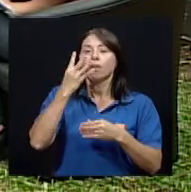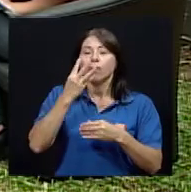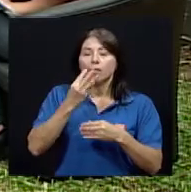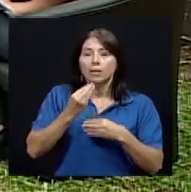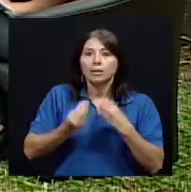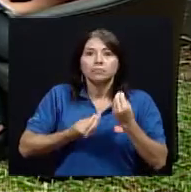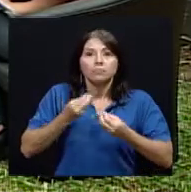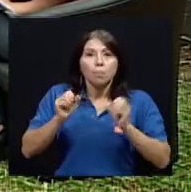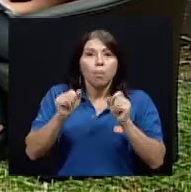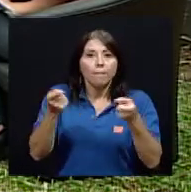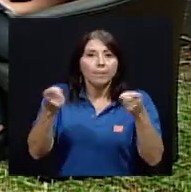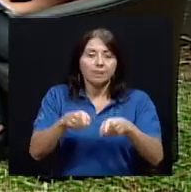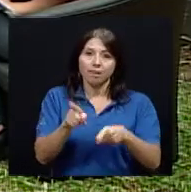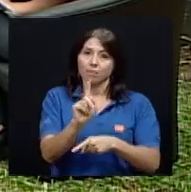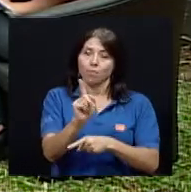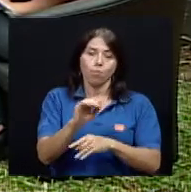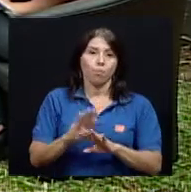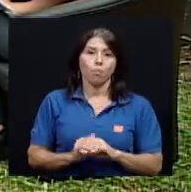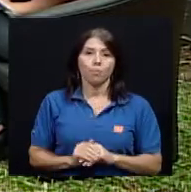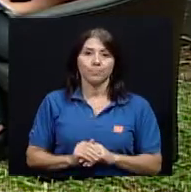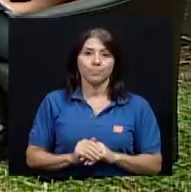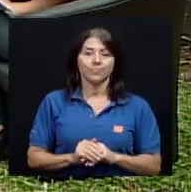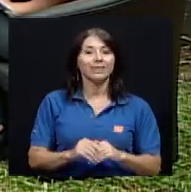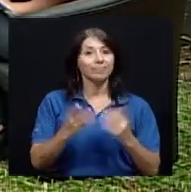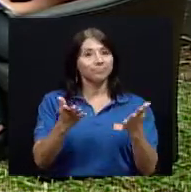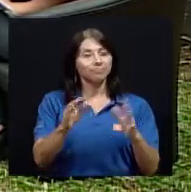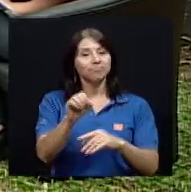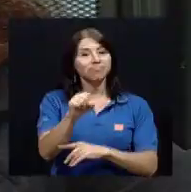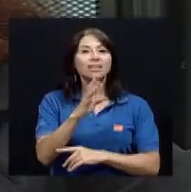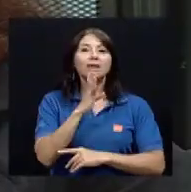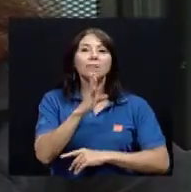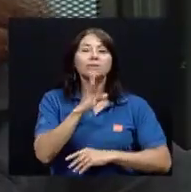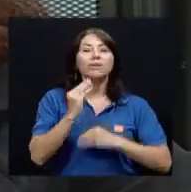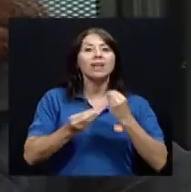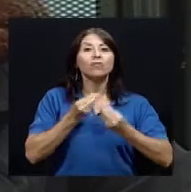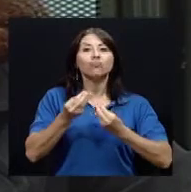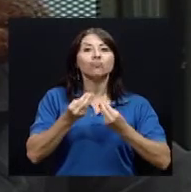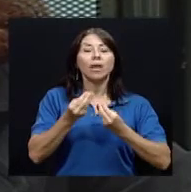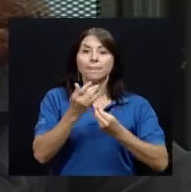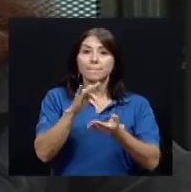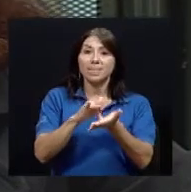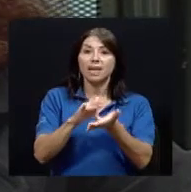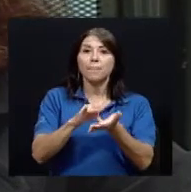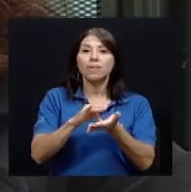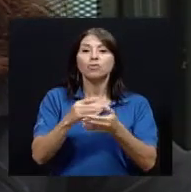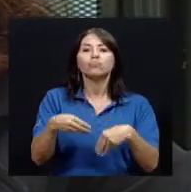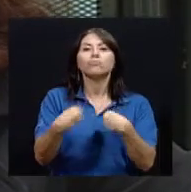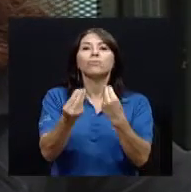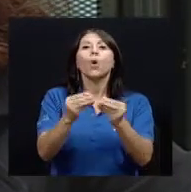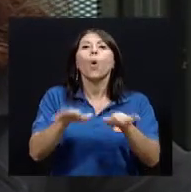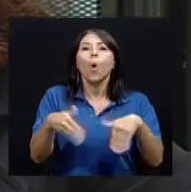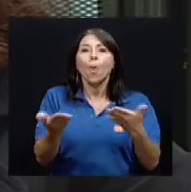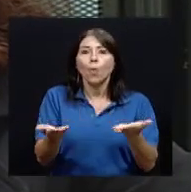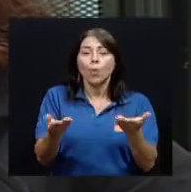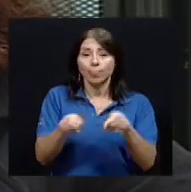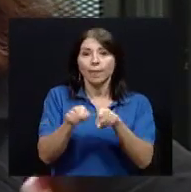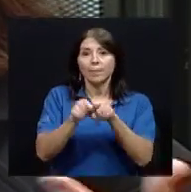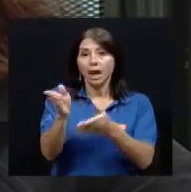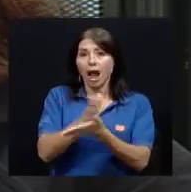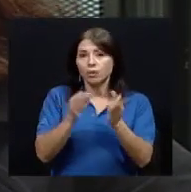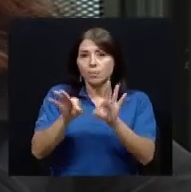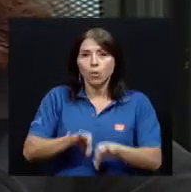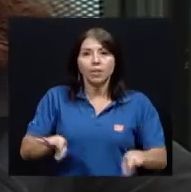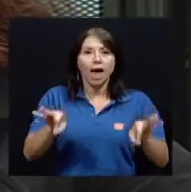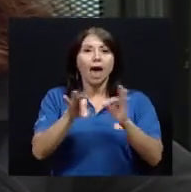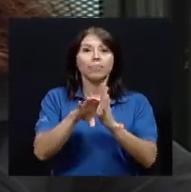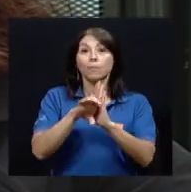somnolencia ponche al chiquito y esa no es la idea claro estábamos hablando de cómo administrar el medicamento hay otras cosas importantes como